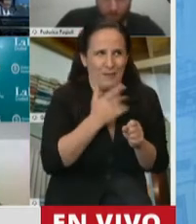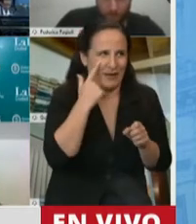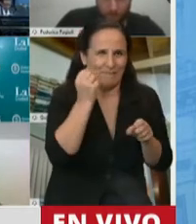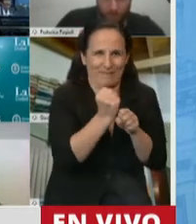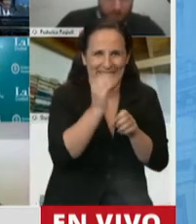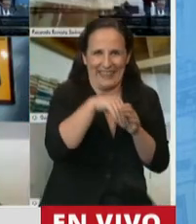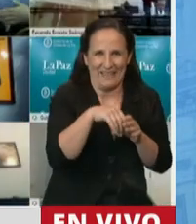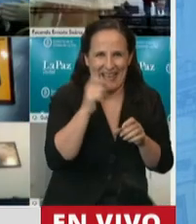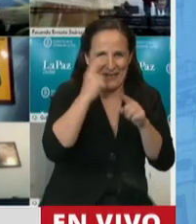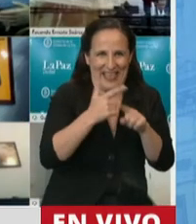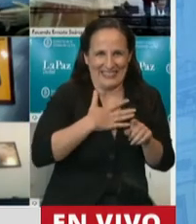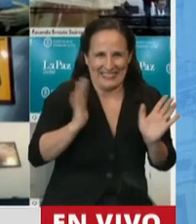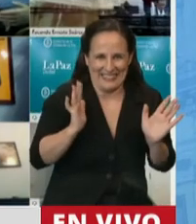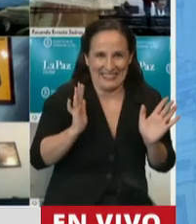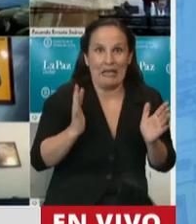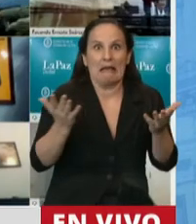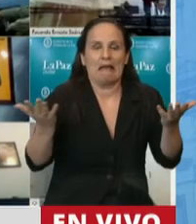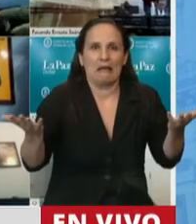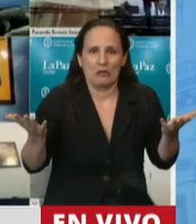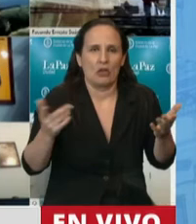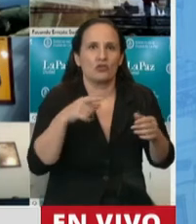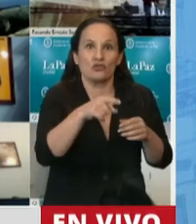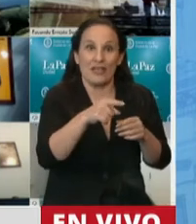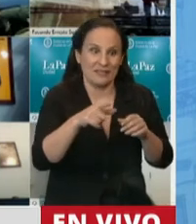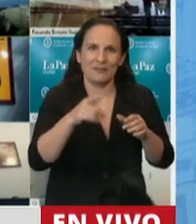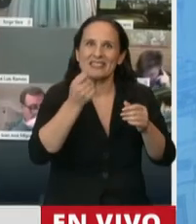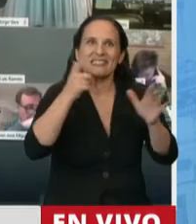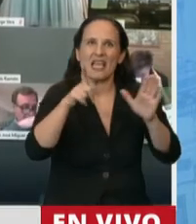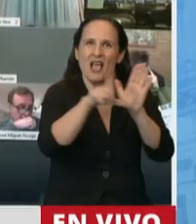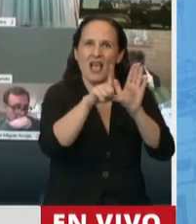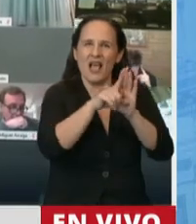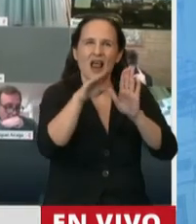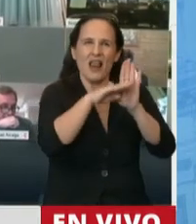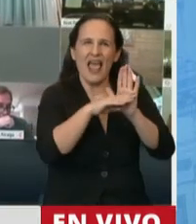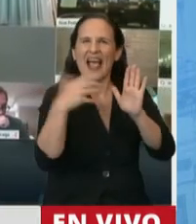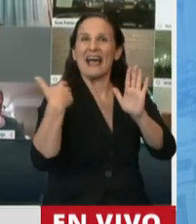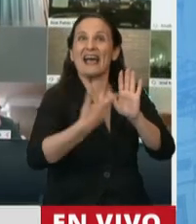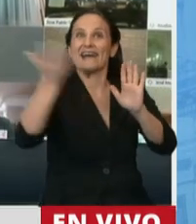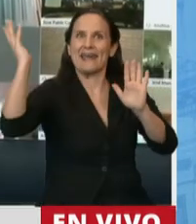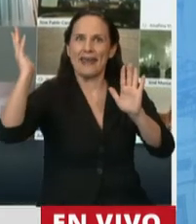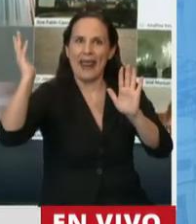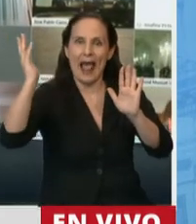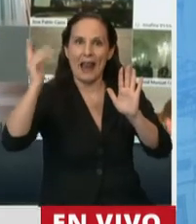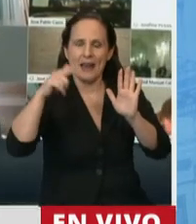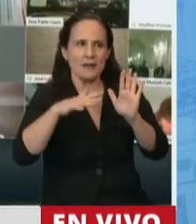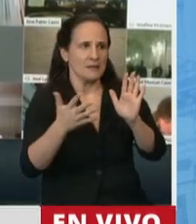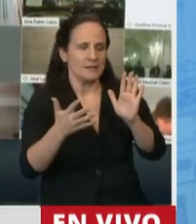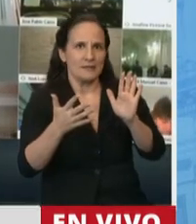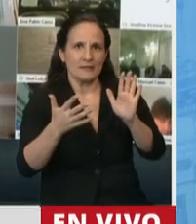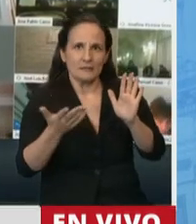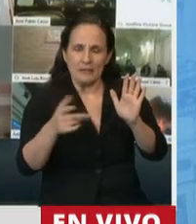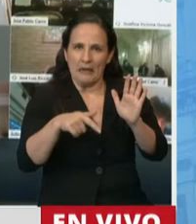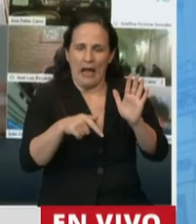que normas genéricas como el just variandi nos terminan inevitablemente